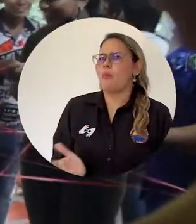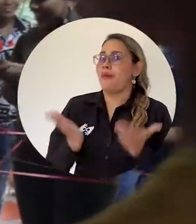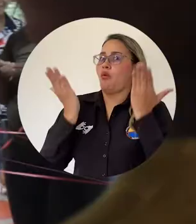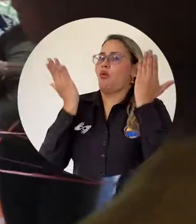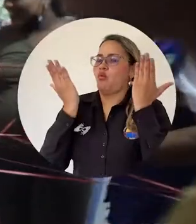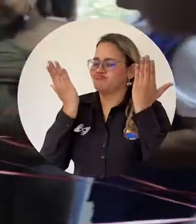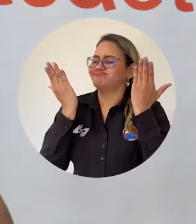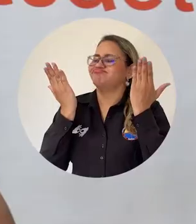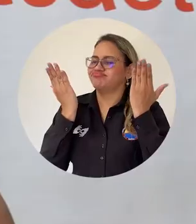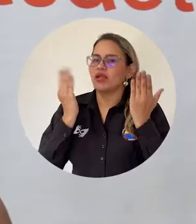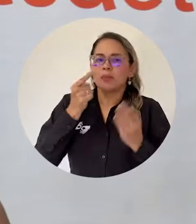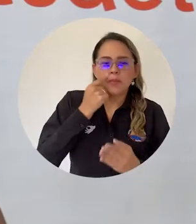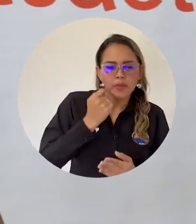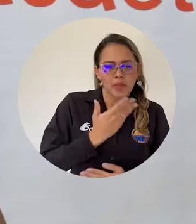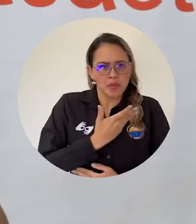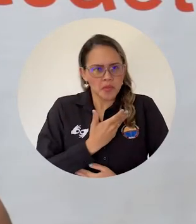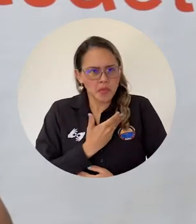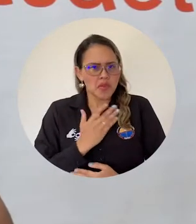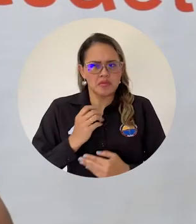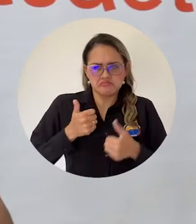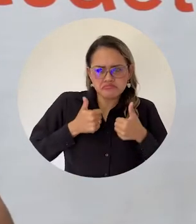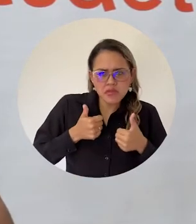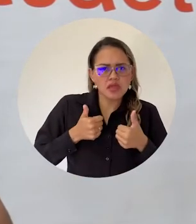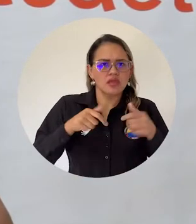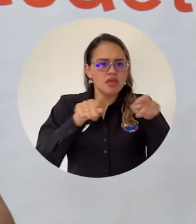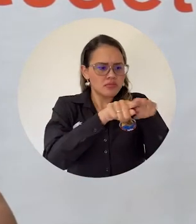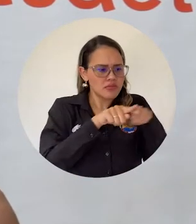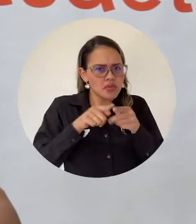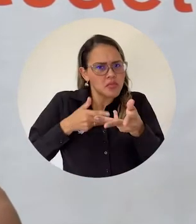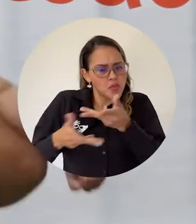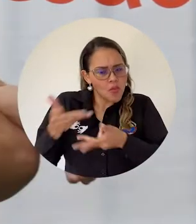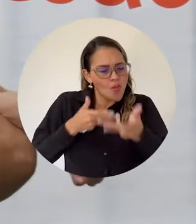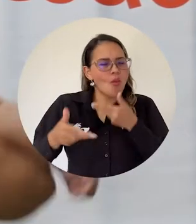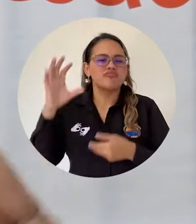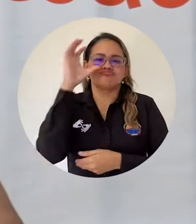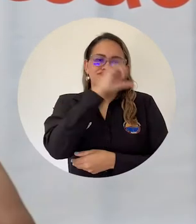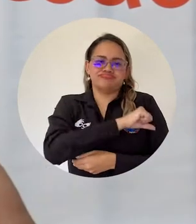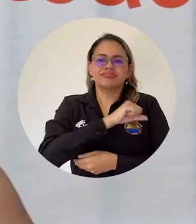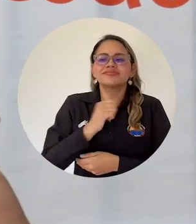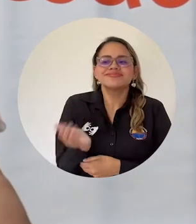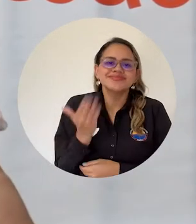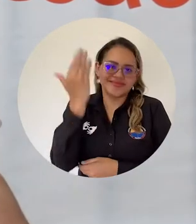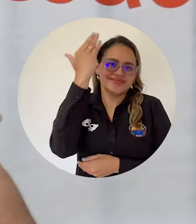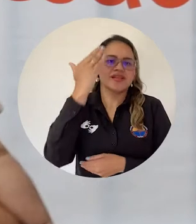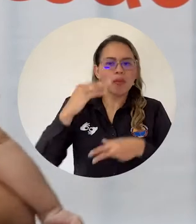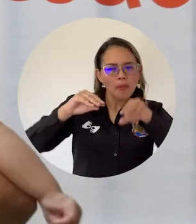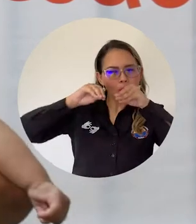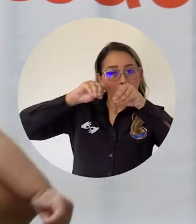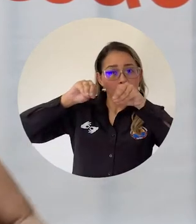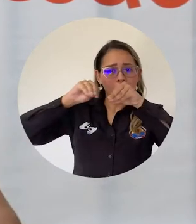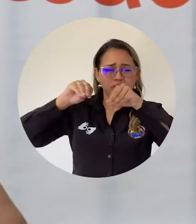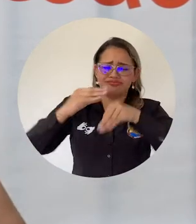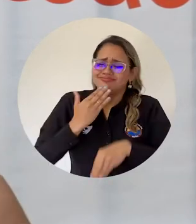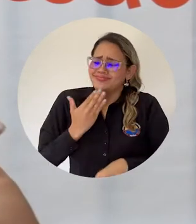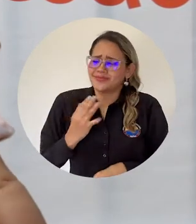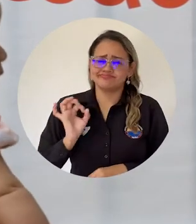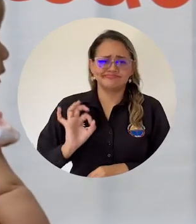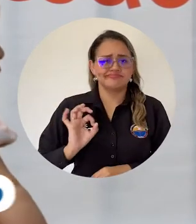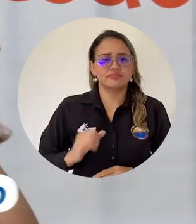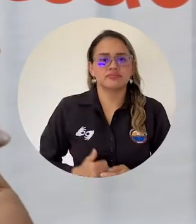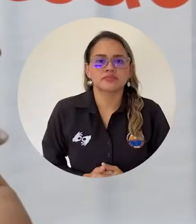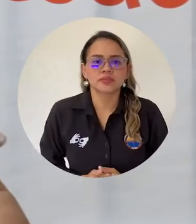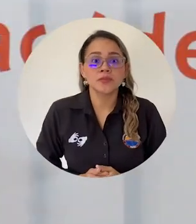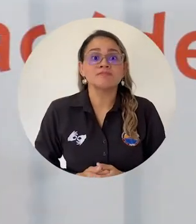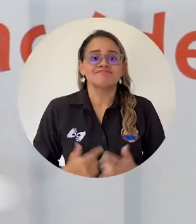mejorado mucho en el hogar, la convivencia con sus padres, sus hermanos. Pienso que es uno de los programas muy súper importantes que han